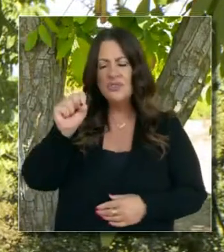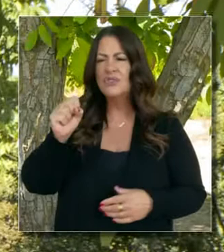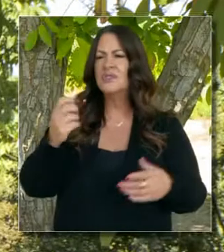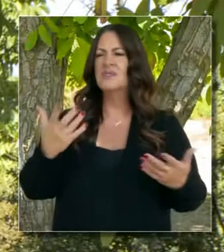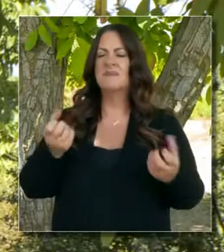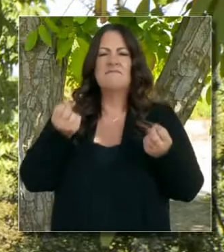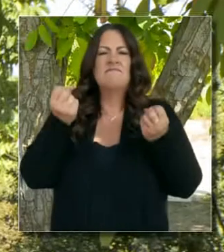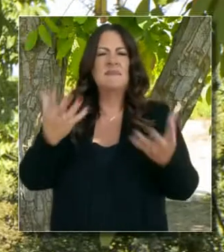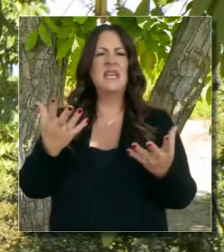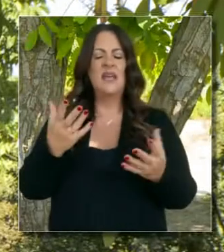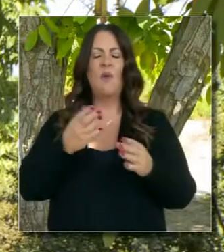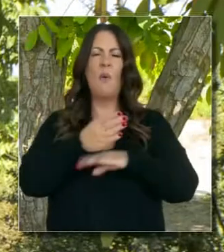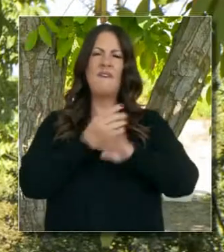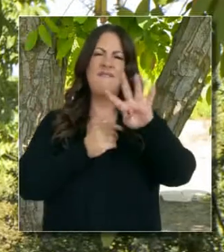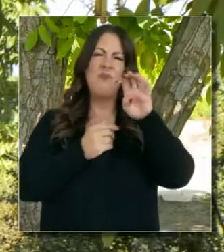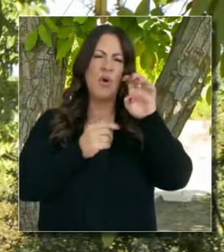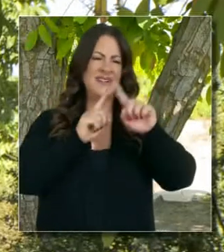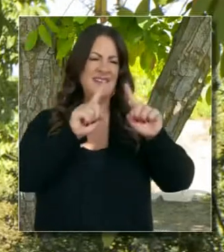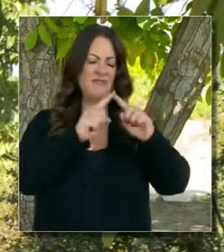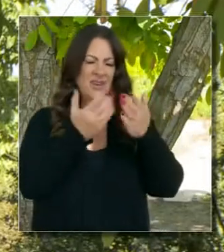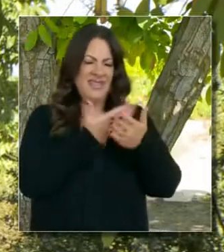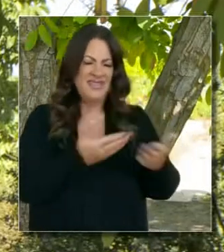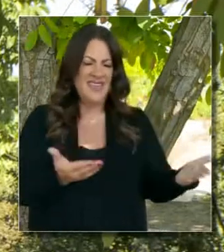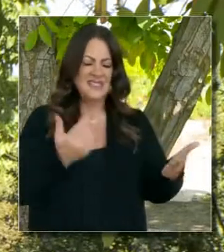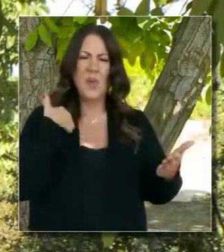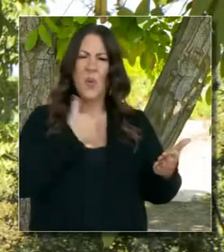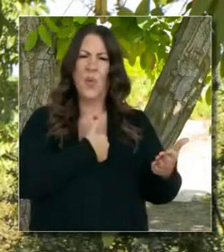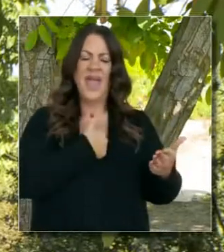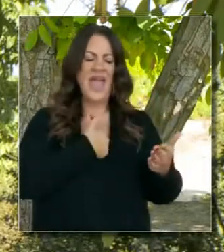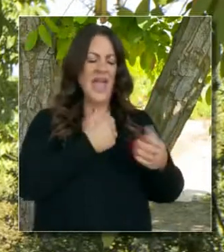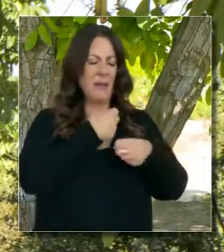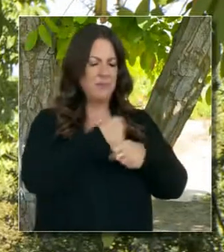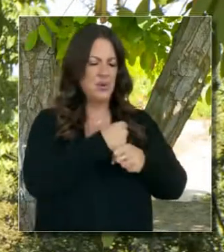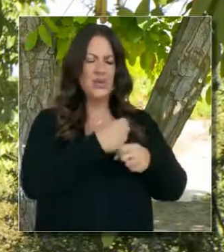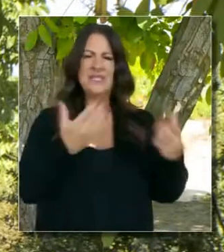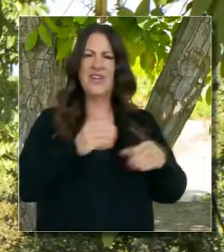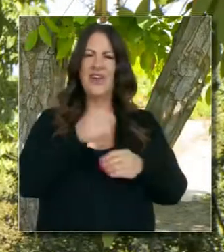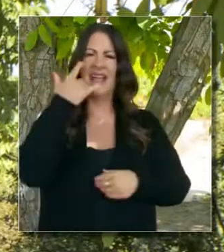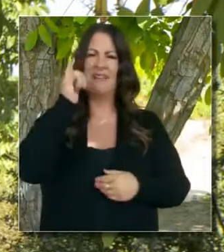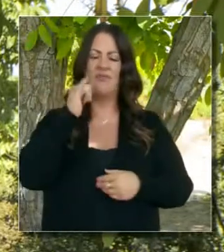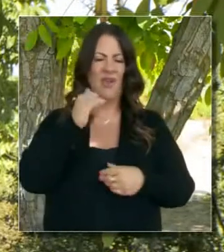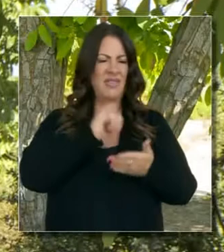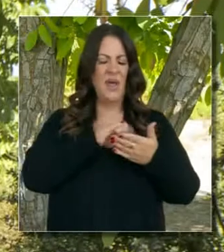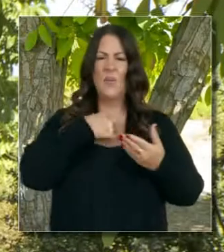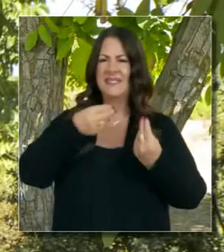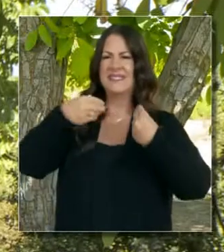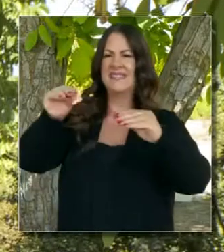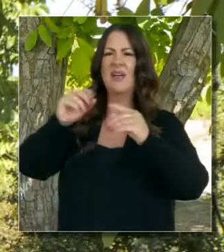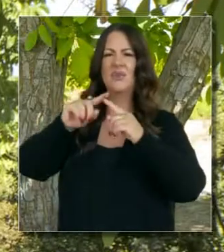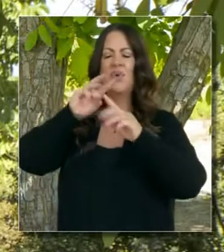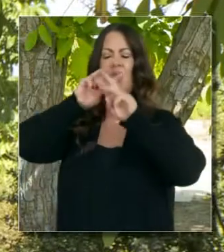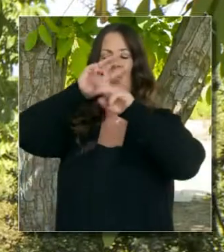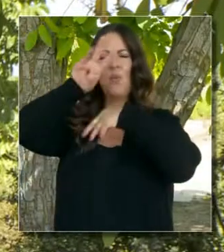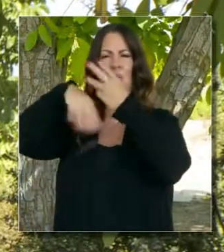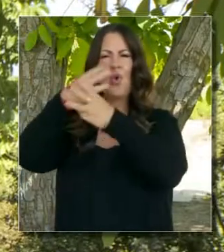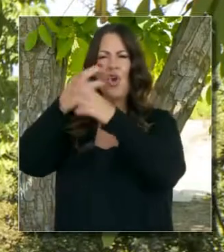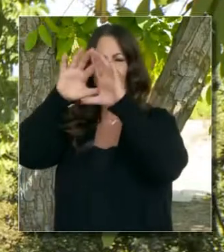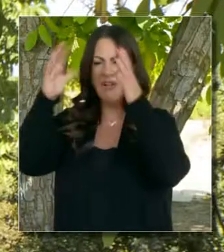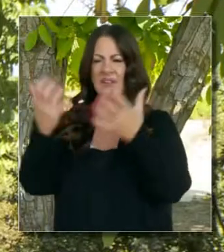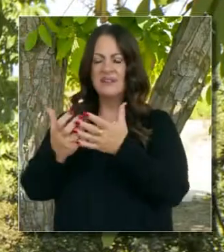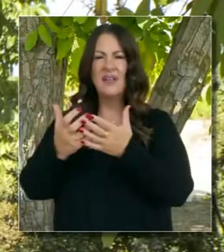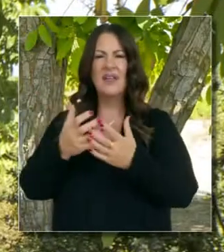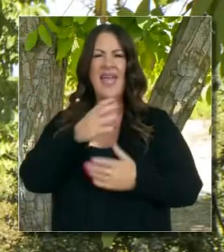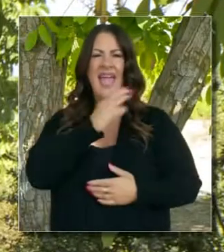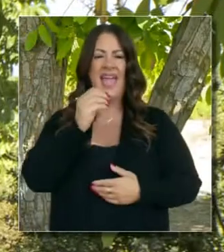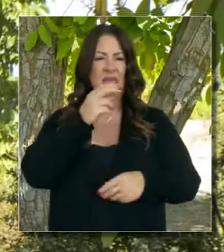agrícolas y de ganado que vendemos a todo el mundo. No solo al mundo, sino al